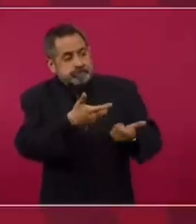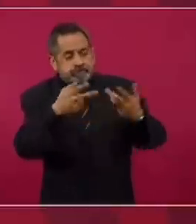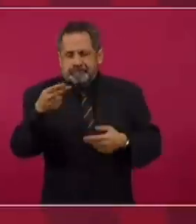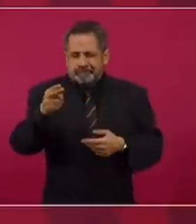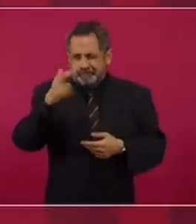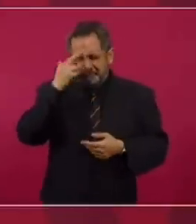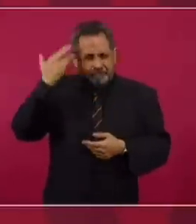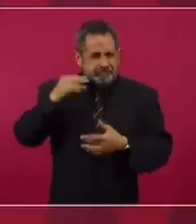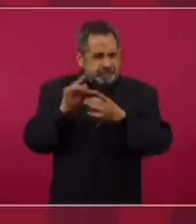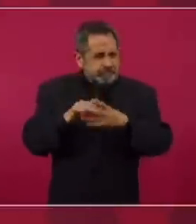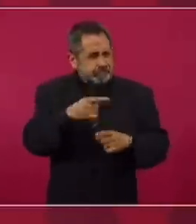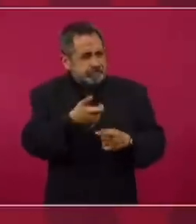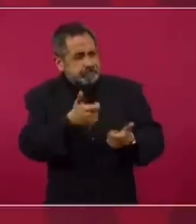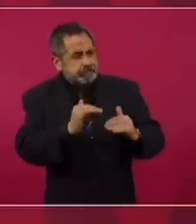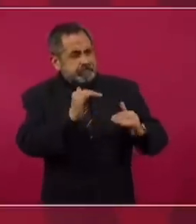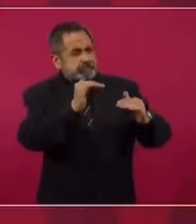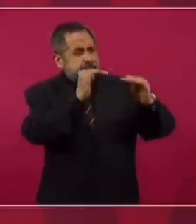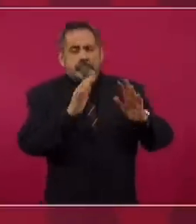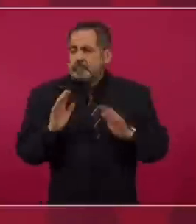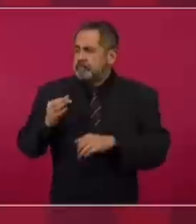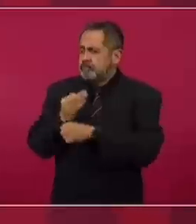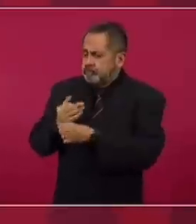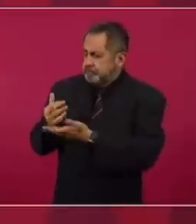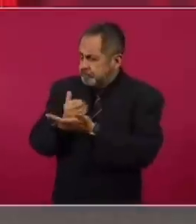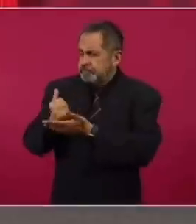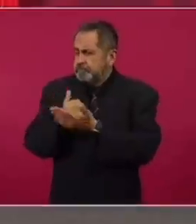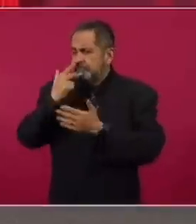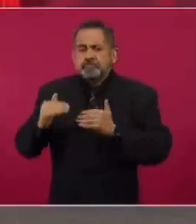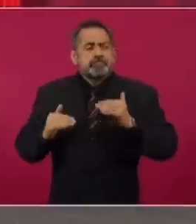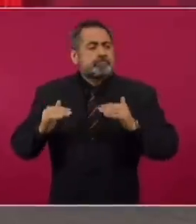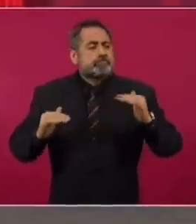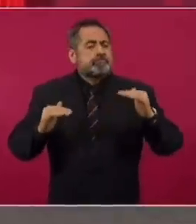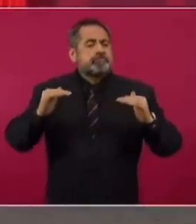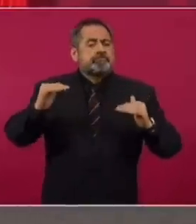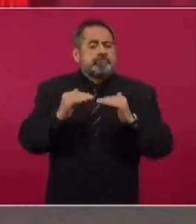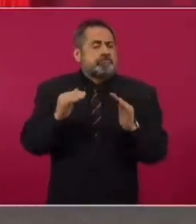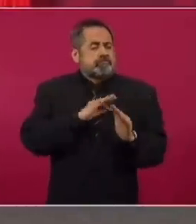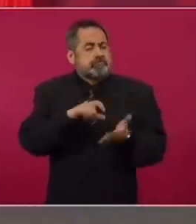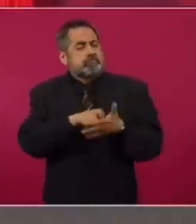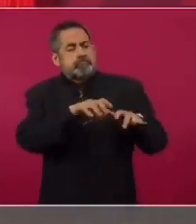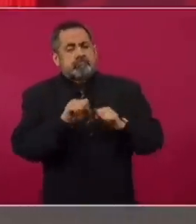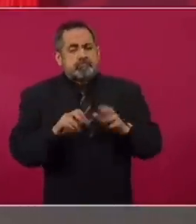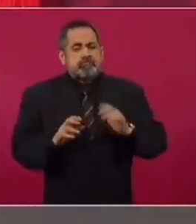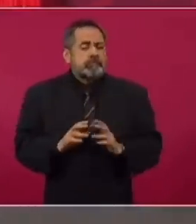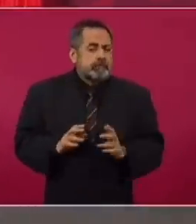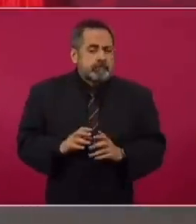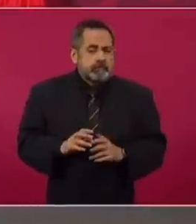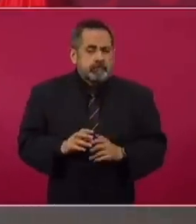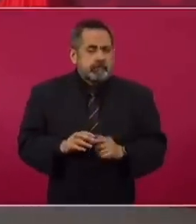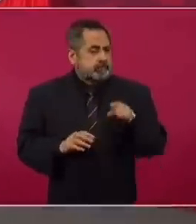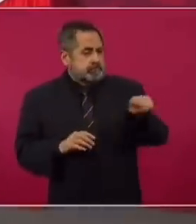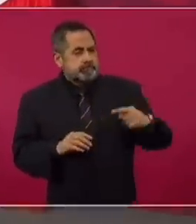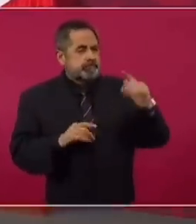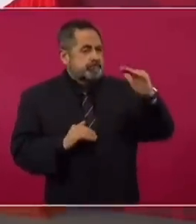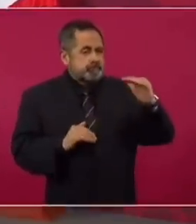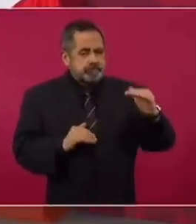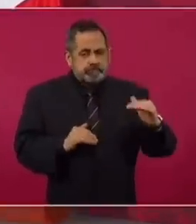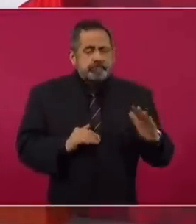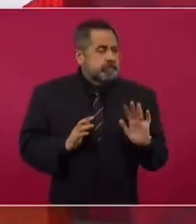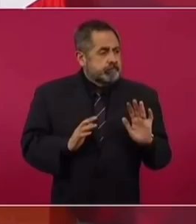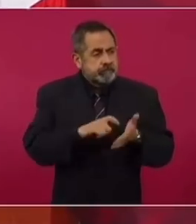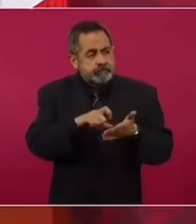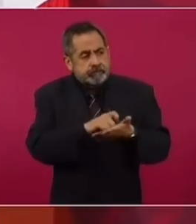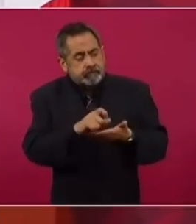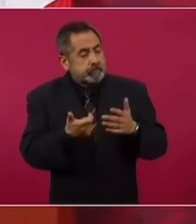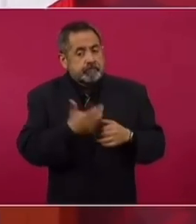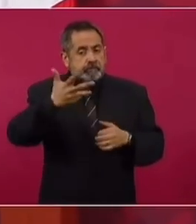hacia noviembre, como ya se señaló, pues se ha venido recuperando, o se le ha ido ganando, ha venido disminuyendo la inflación